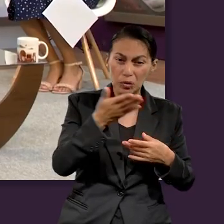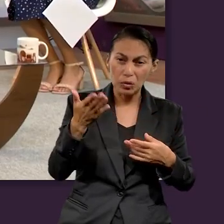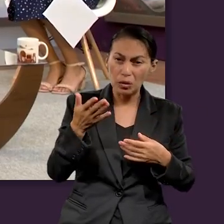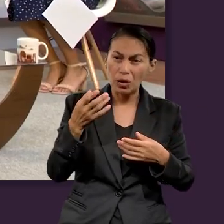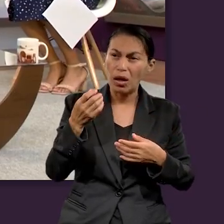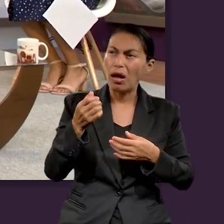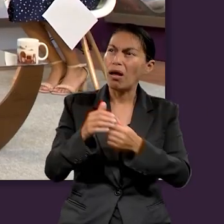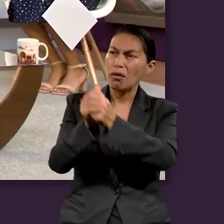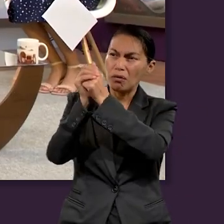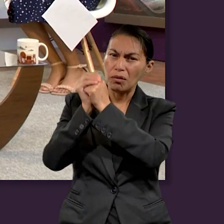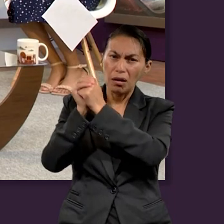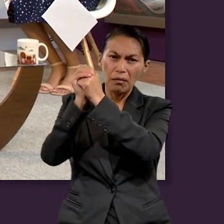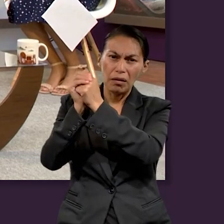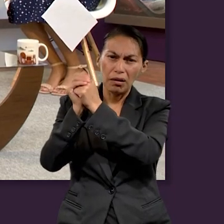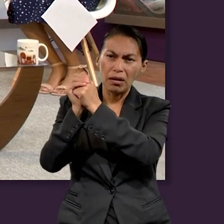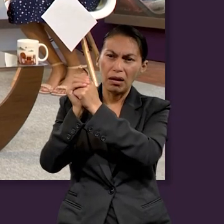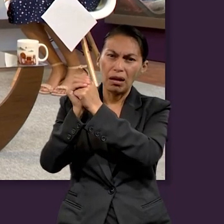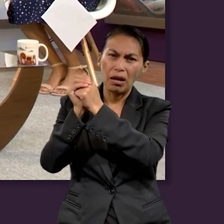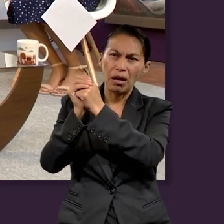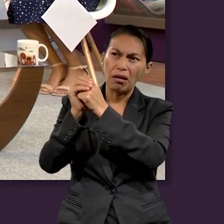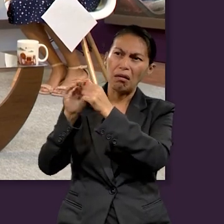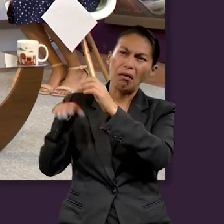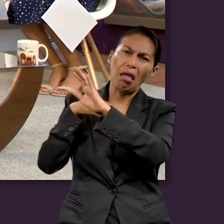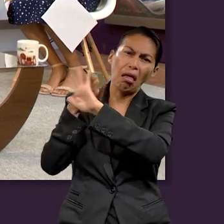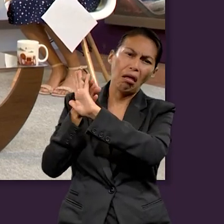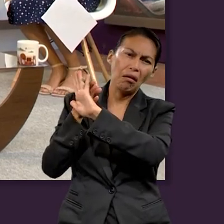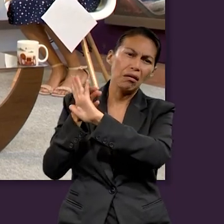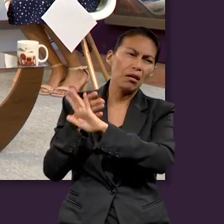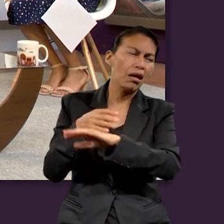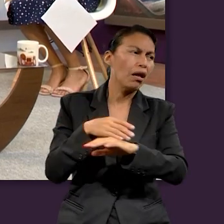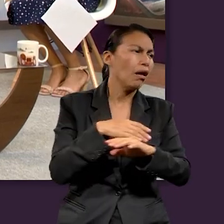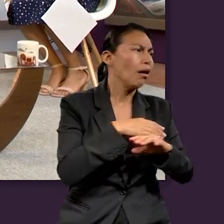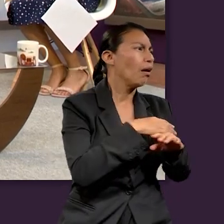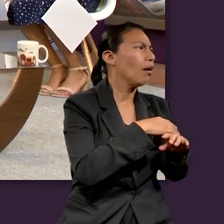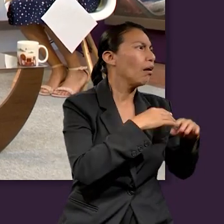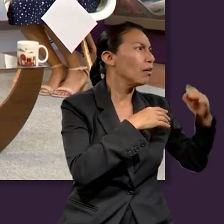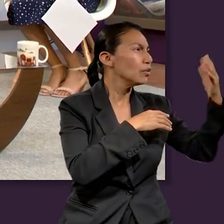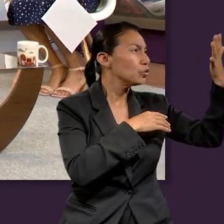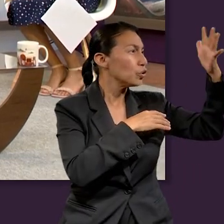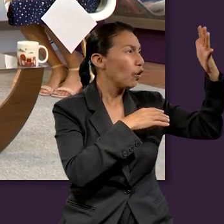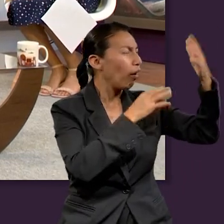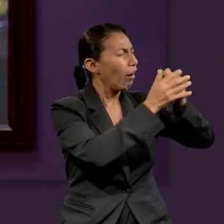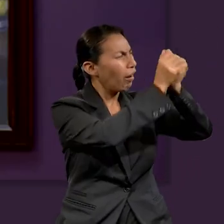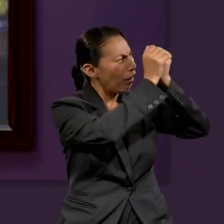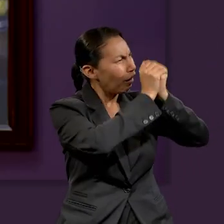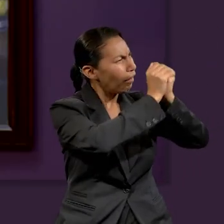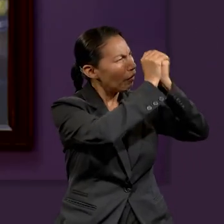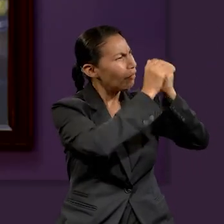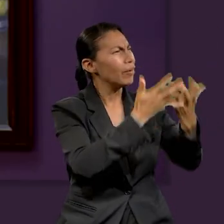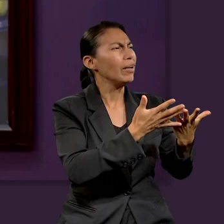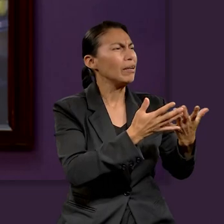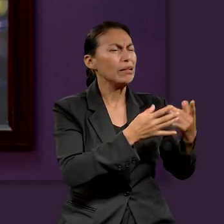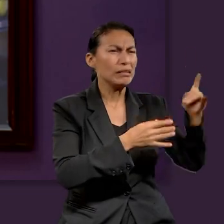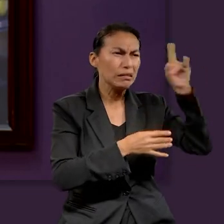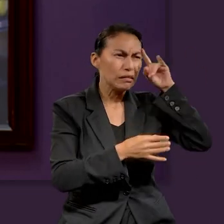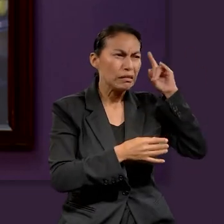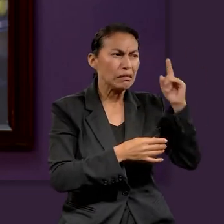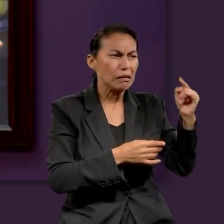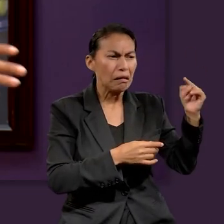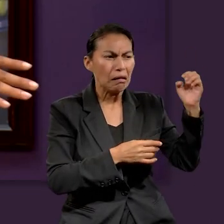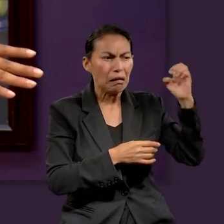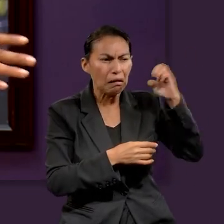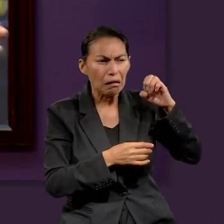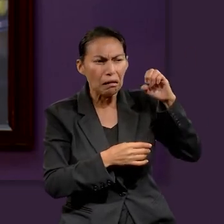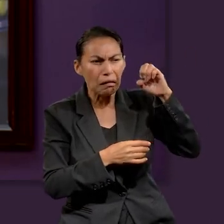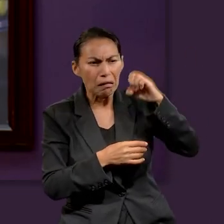adoradores le daban la espalda al templo adorando al sol. Entonces, desde ahí Satanás como que ya iba entrando y ya iba entrando. Y luego